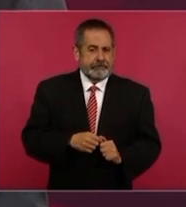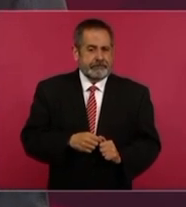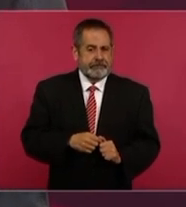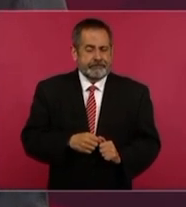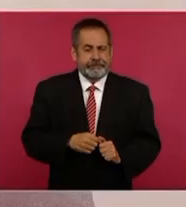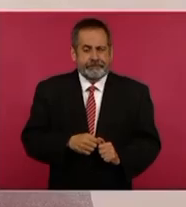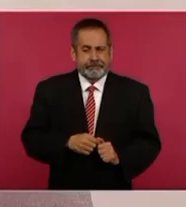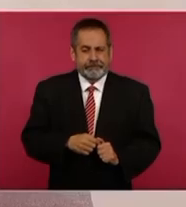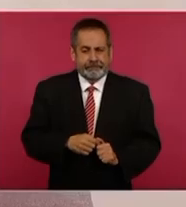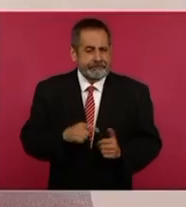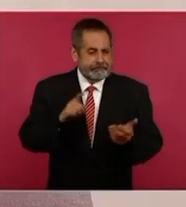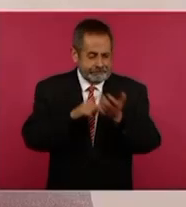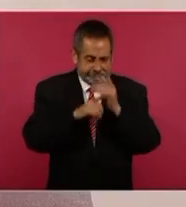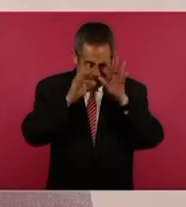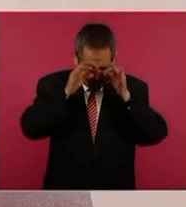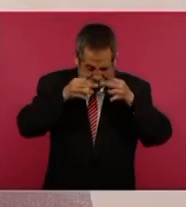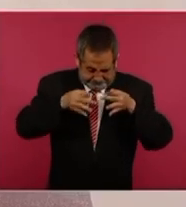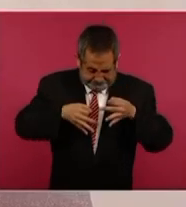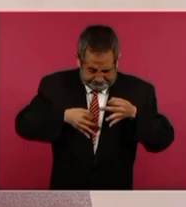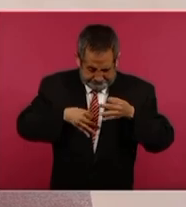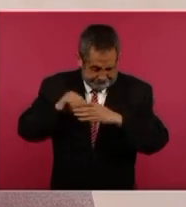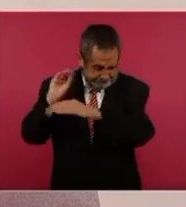los en sí mismas,